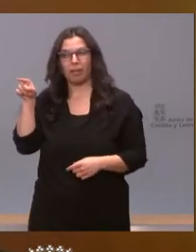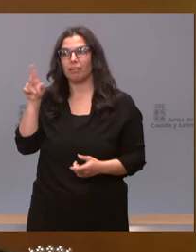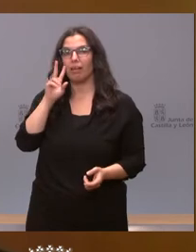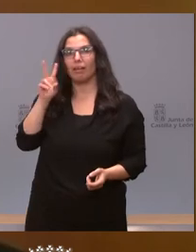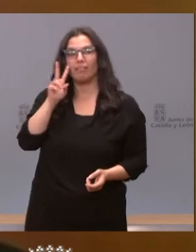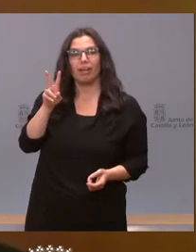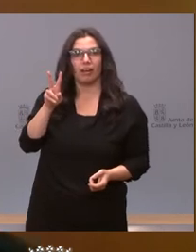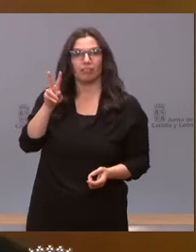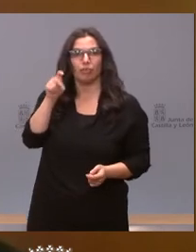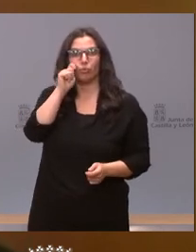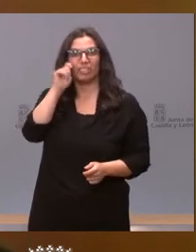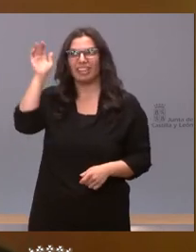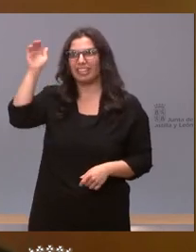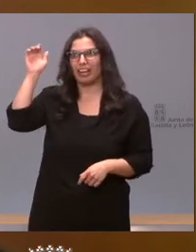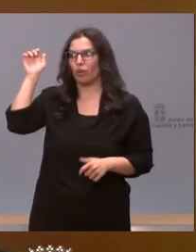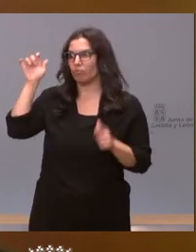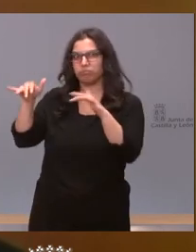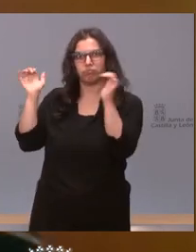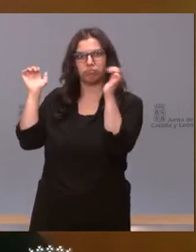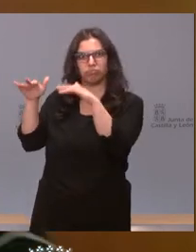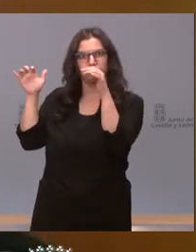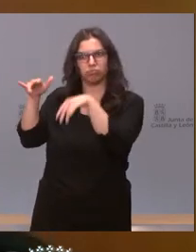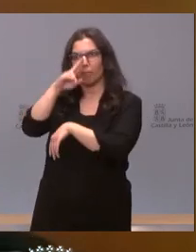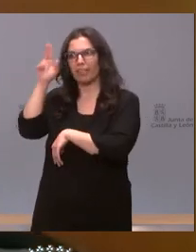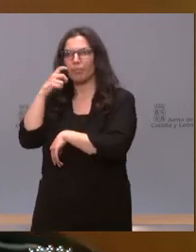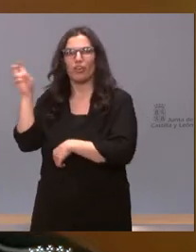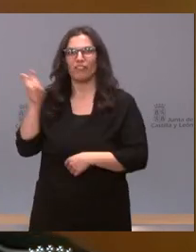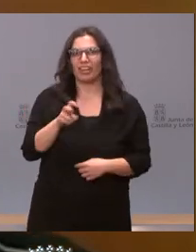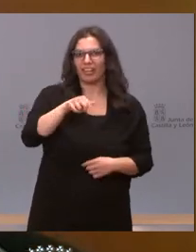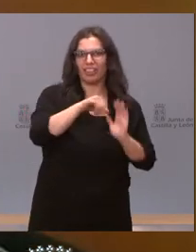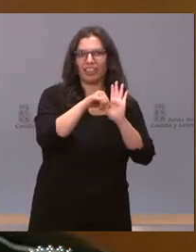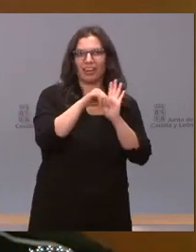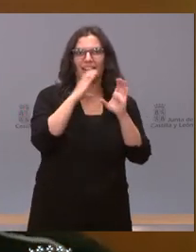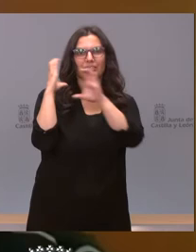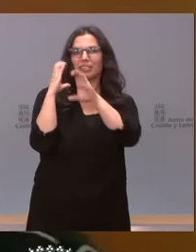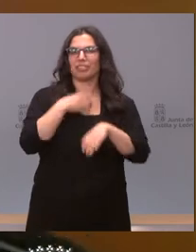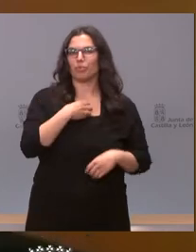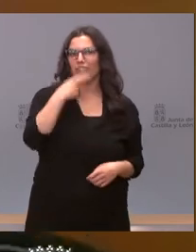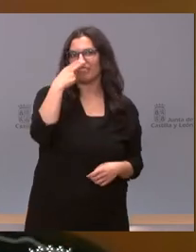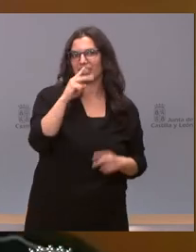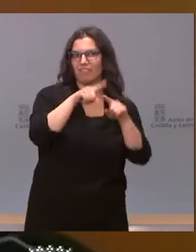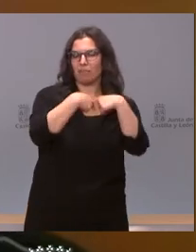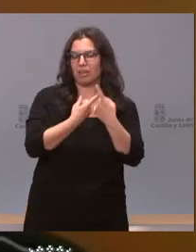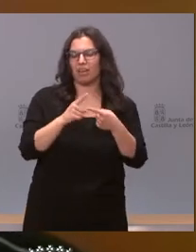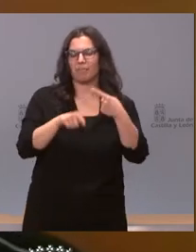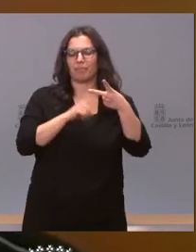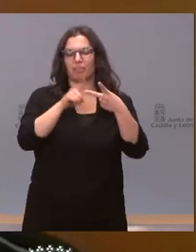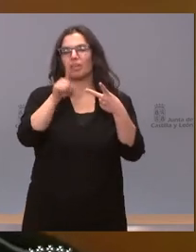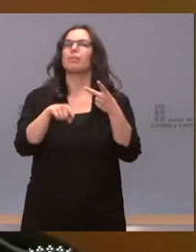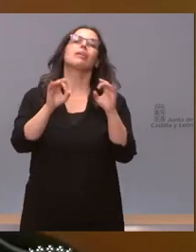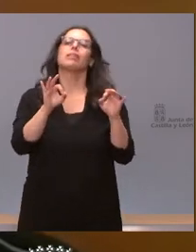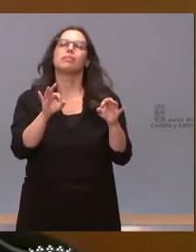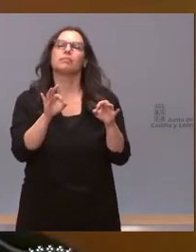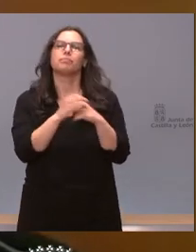el no poder venir en Semana Santa a ver a su familia y por otro lado un poquito más en concreto sobre la medida